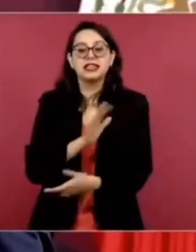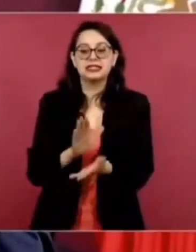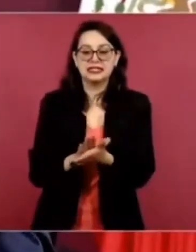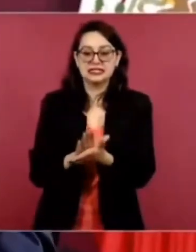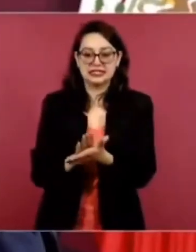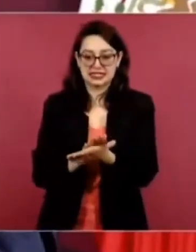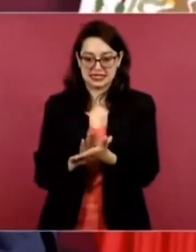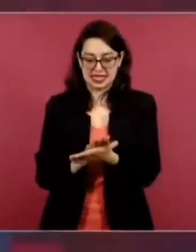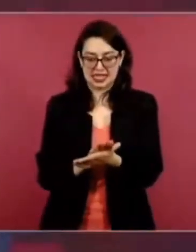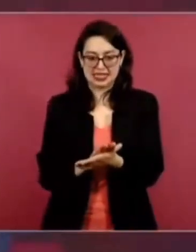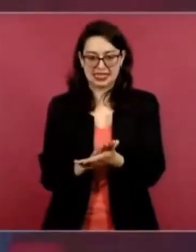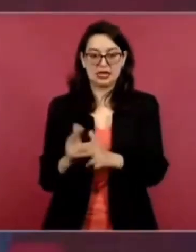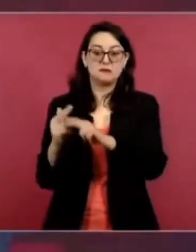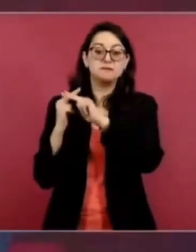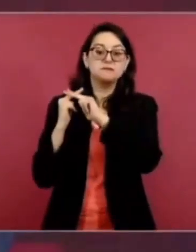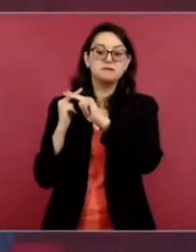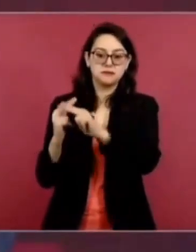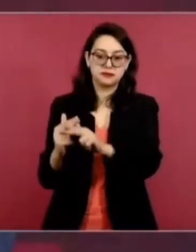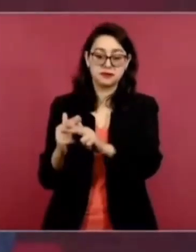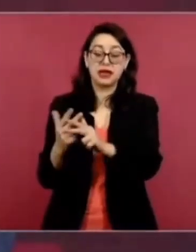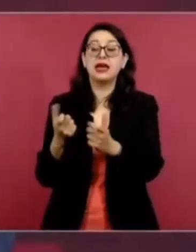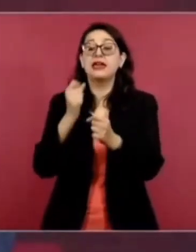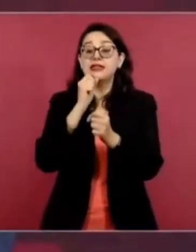Porque cuando comenzamos la lucha,